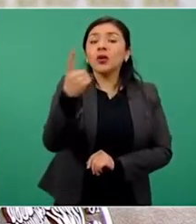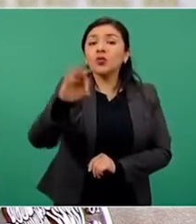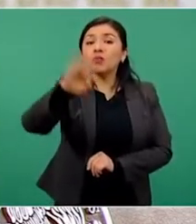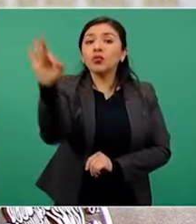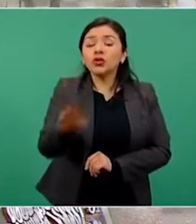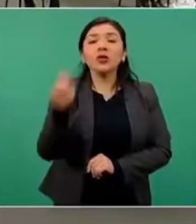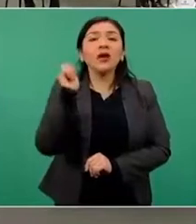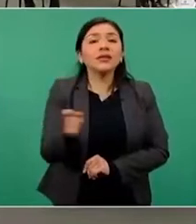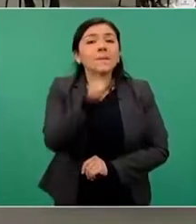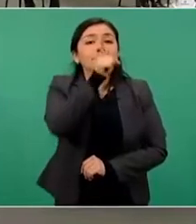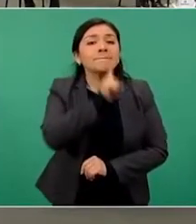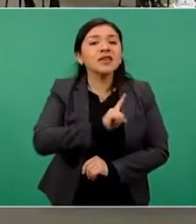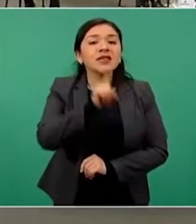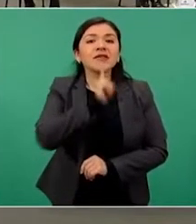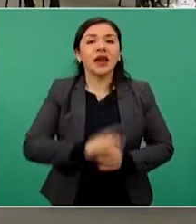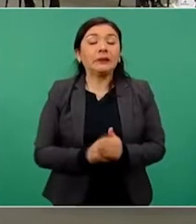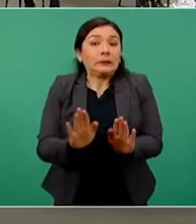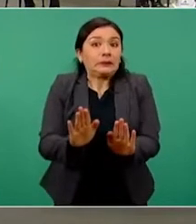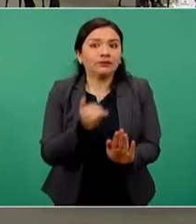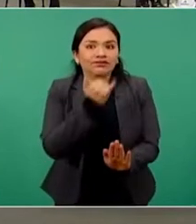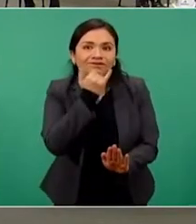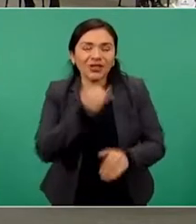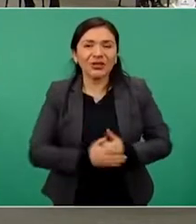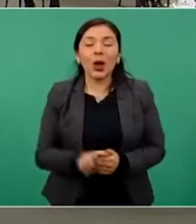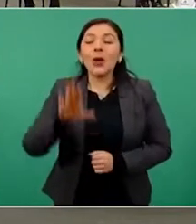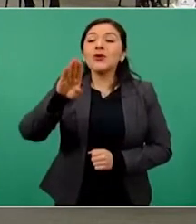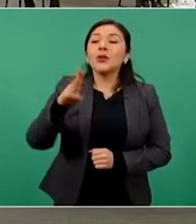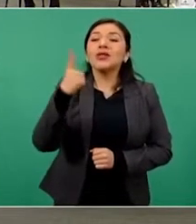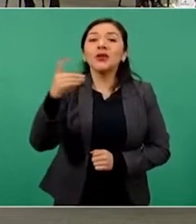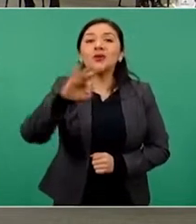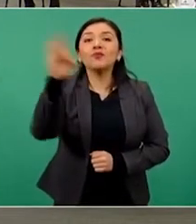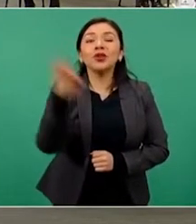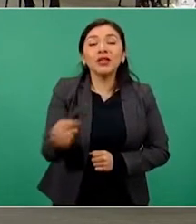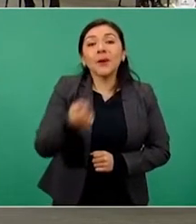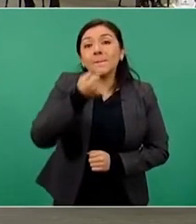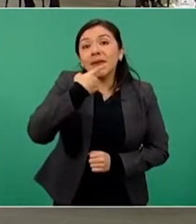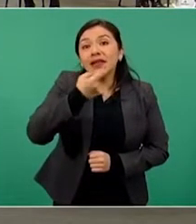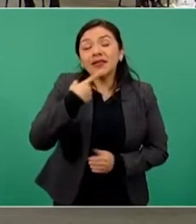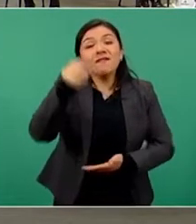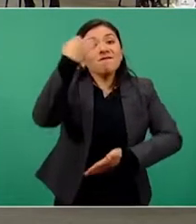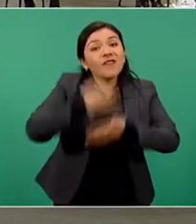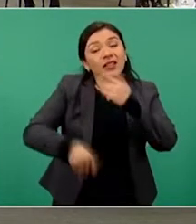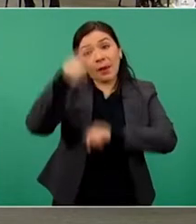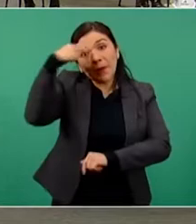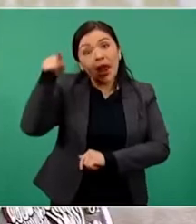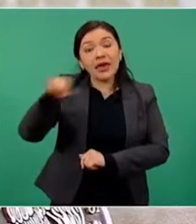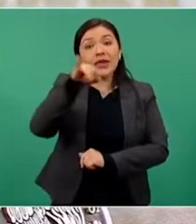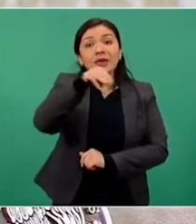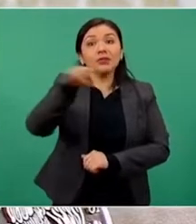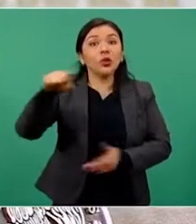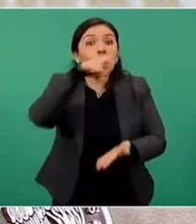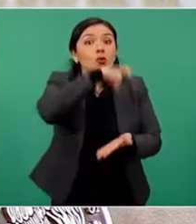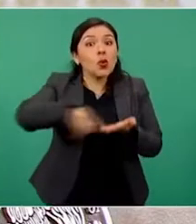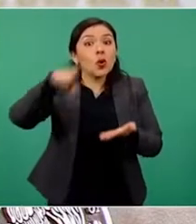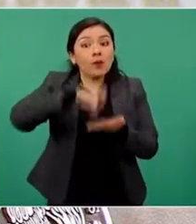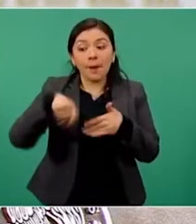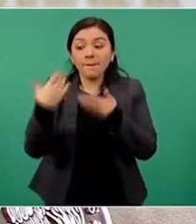mentiras, digo, 91 por ciento de medicinas le falta comprar al IMSS para 2022.